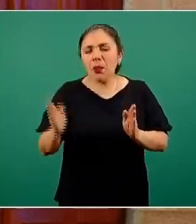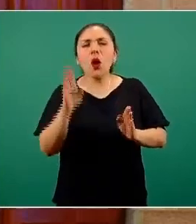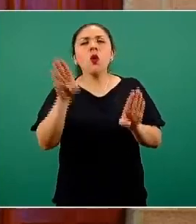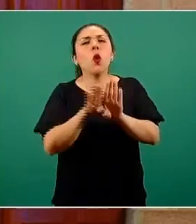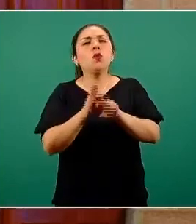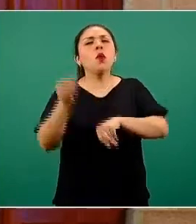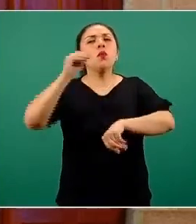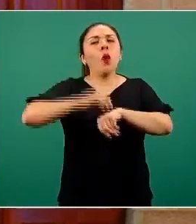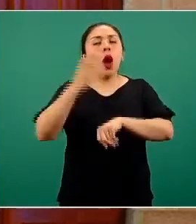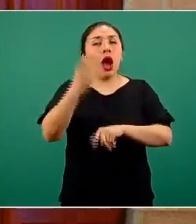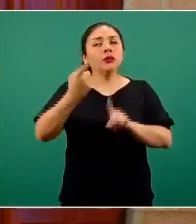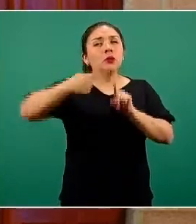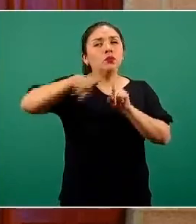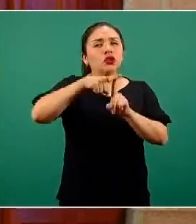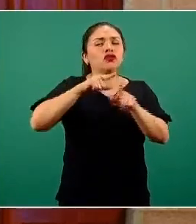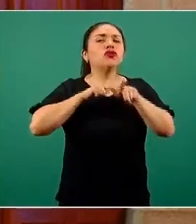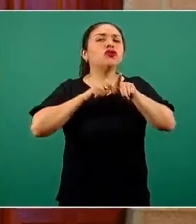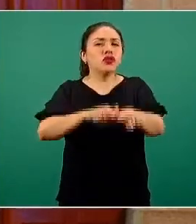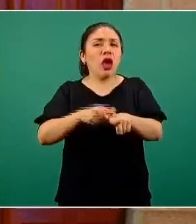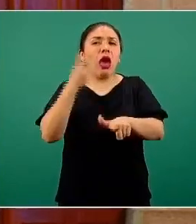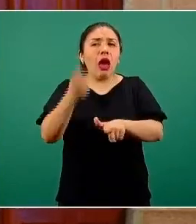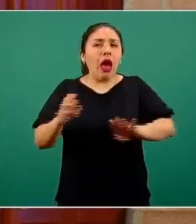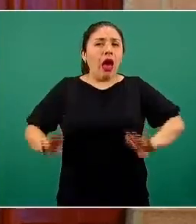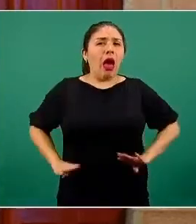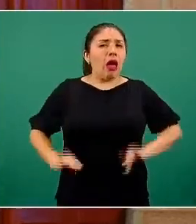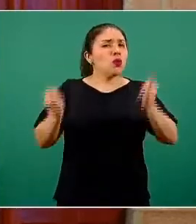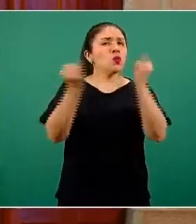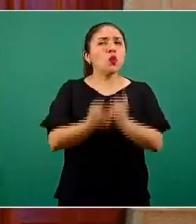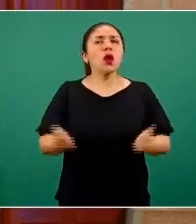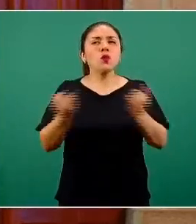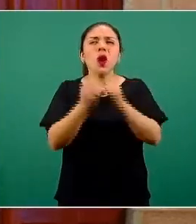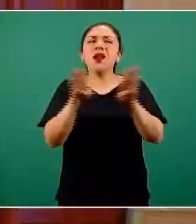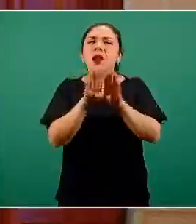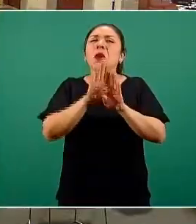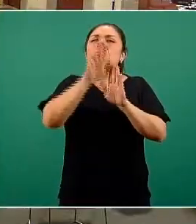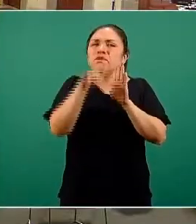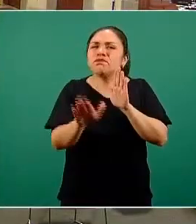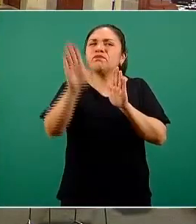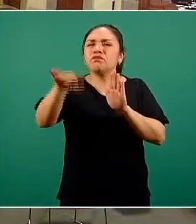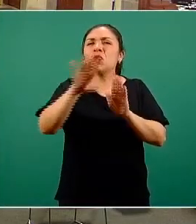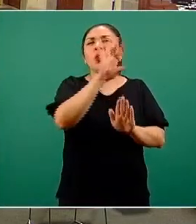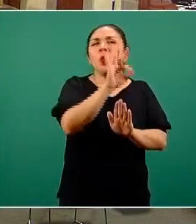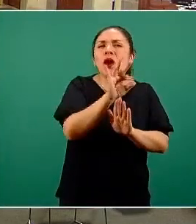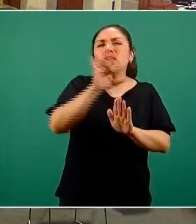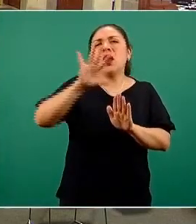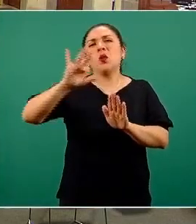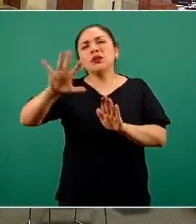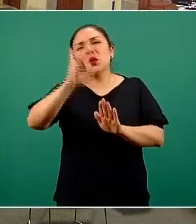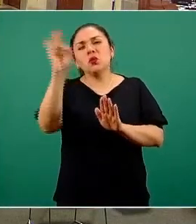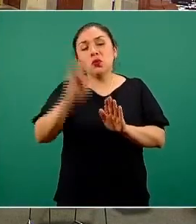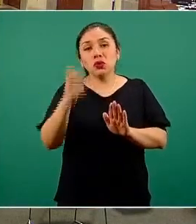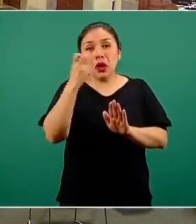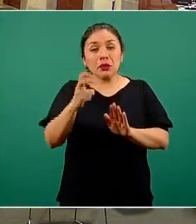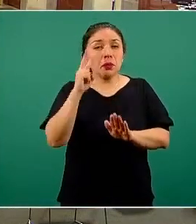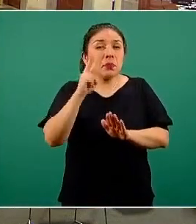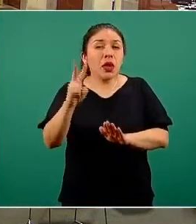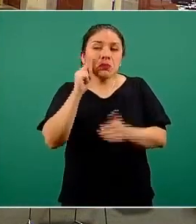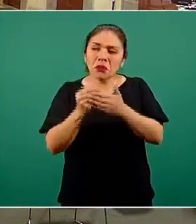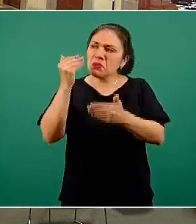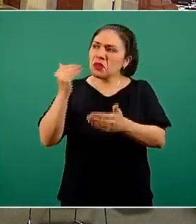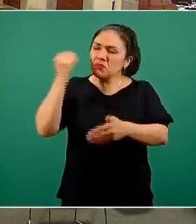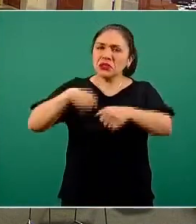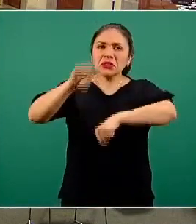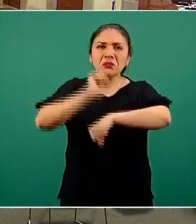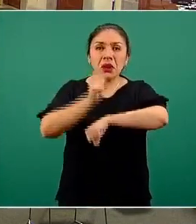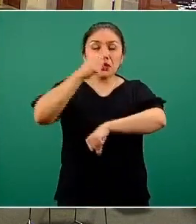positividad que mantiene este comportamiento ondulante entre 40 y 45% que hemos visto en últimas semanas,